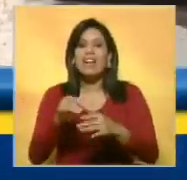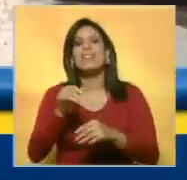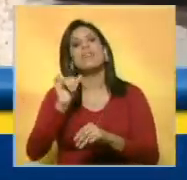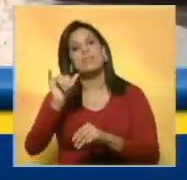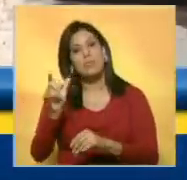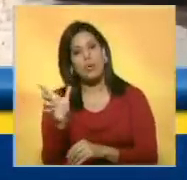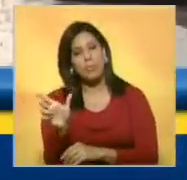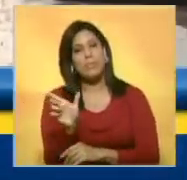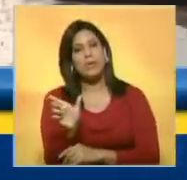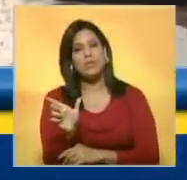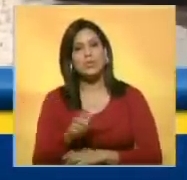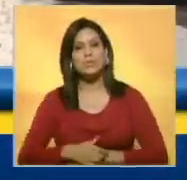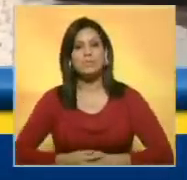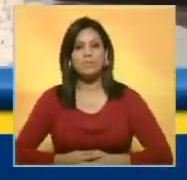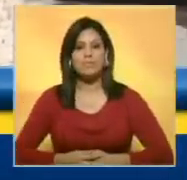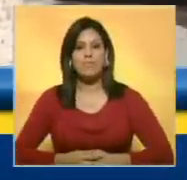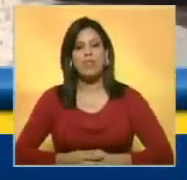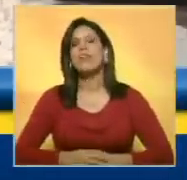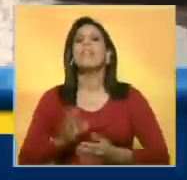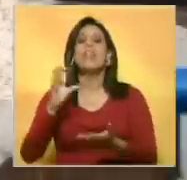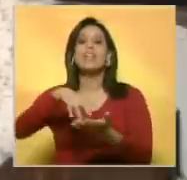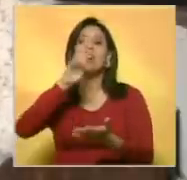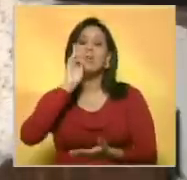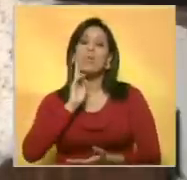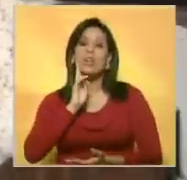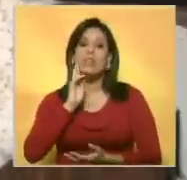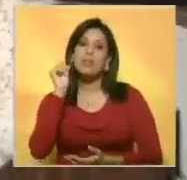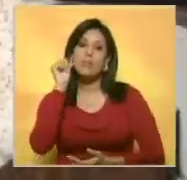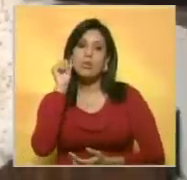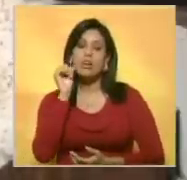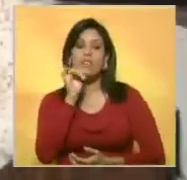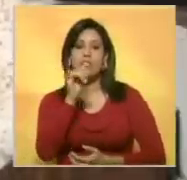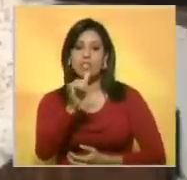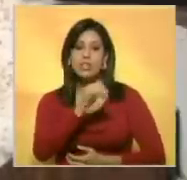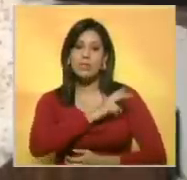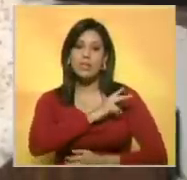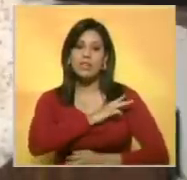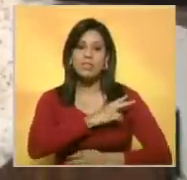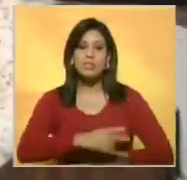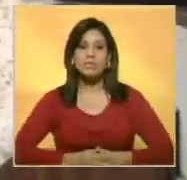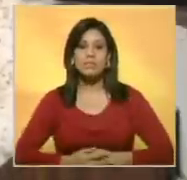Partido Socialista Unido de Venezuela. Desde el Estado Bolívar, Jessica Brizuela, Noticiero Benevisión. Gracias. Gracias.